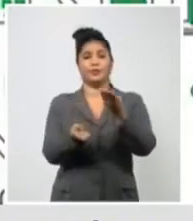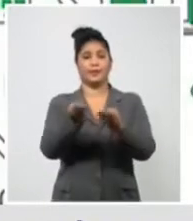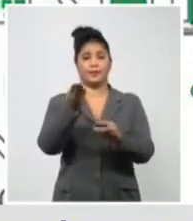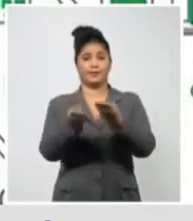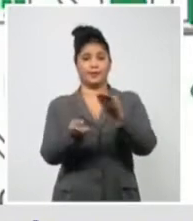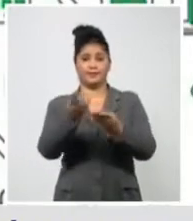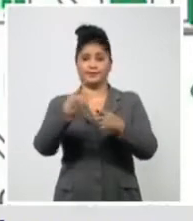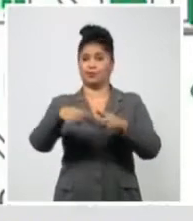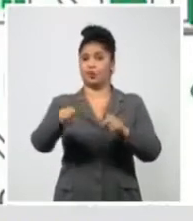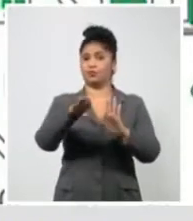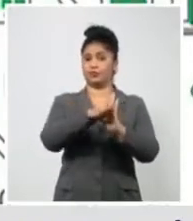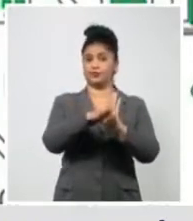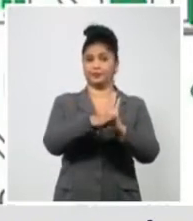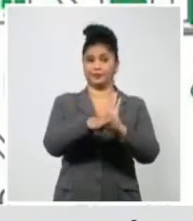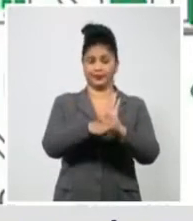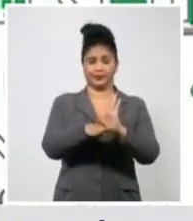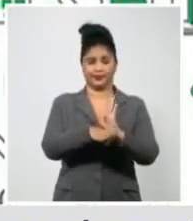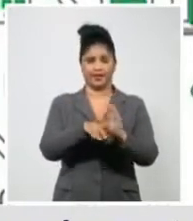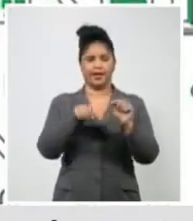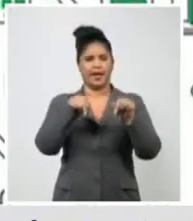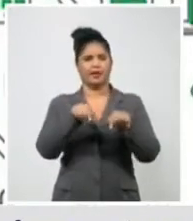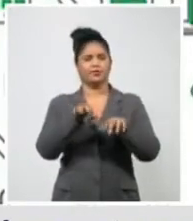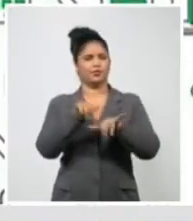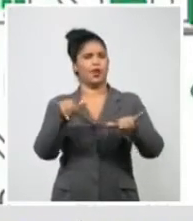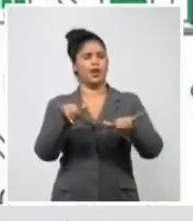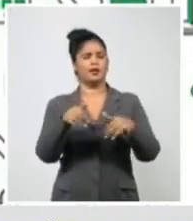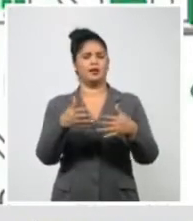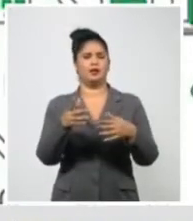pues podemos tener una barrera para esa transmisión.